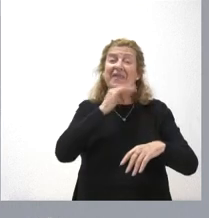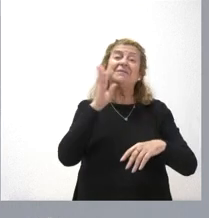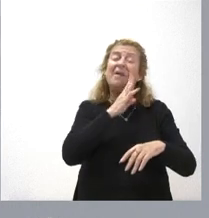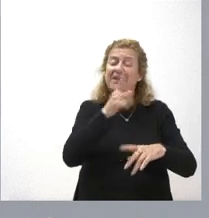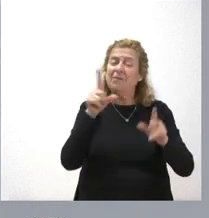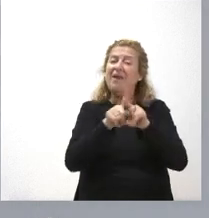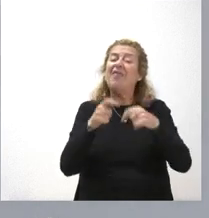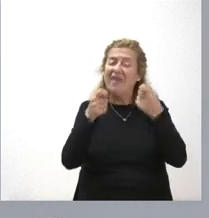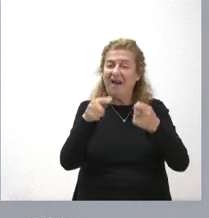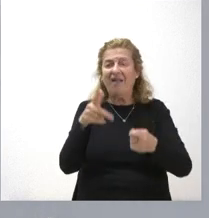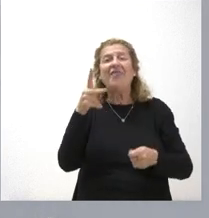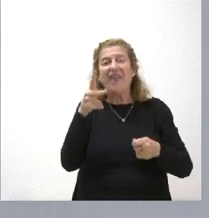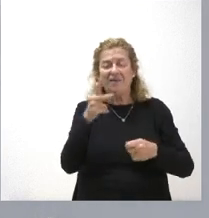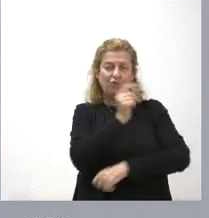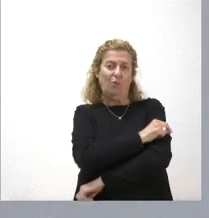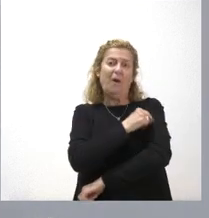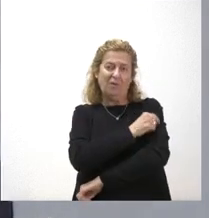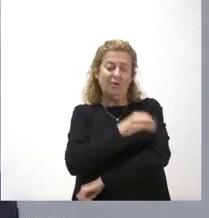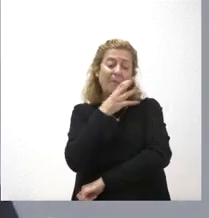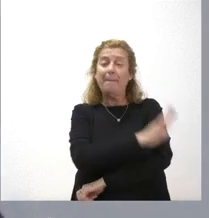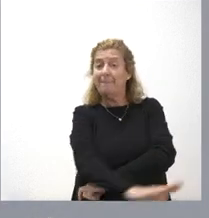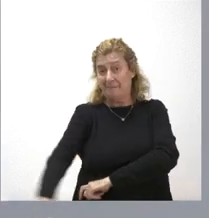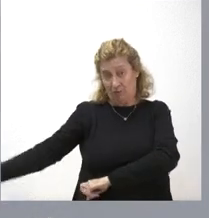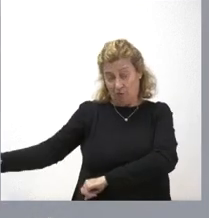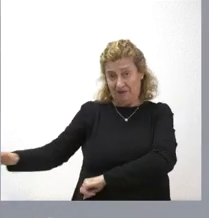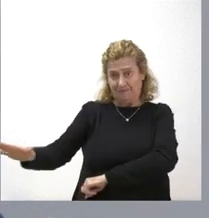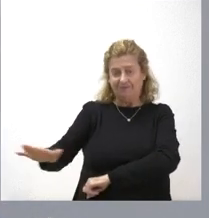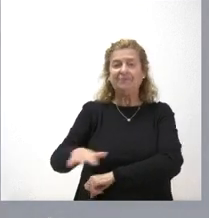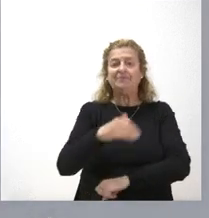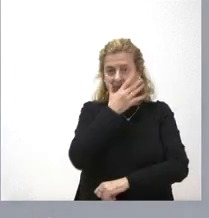ese derecho de vacunación de los menores en esas condiciones